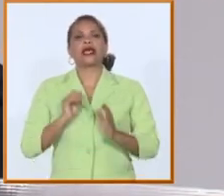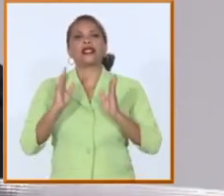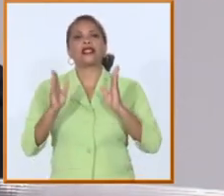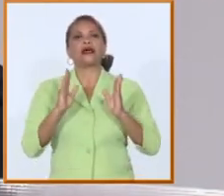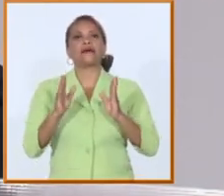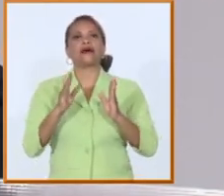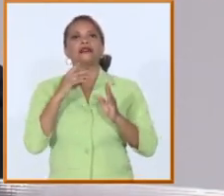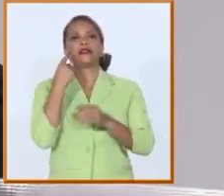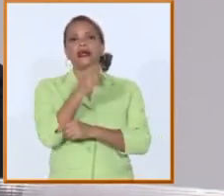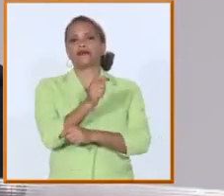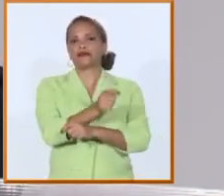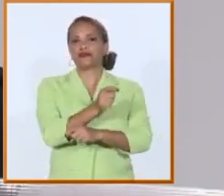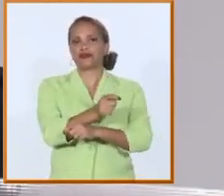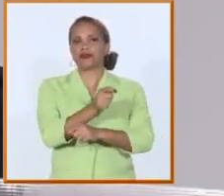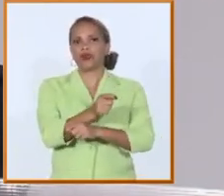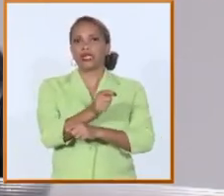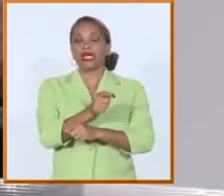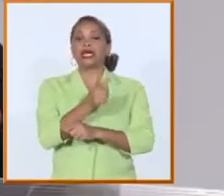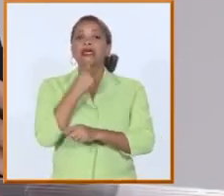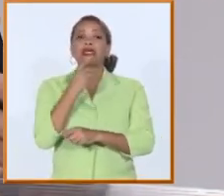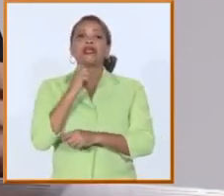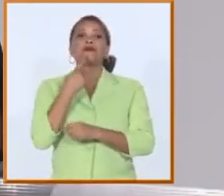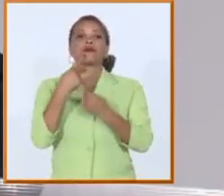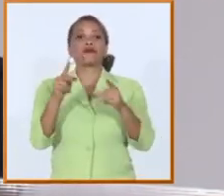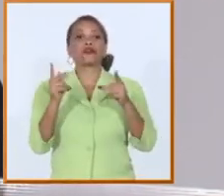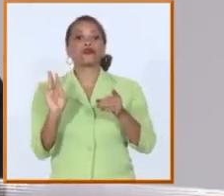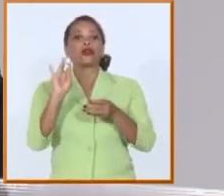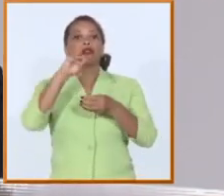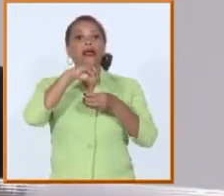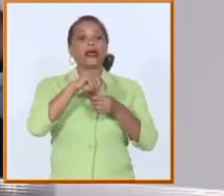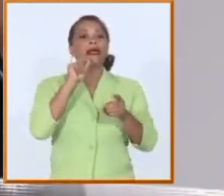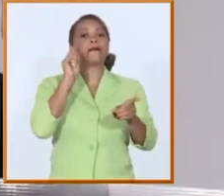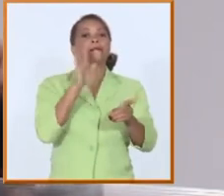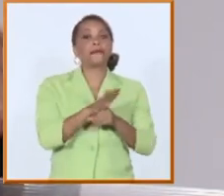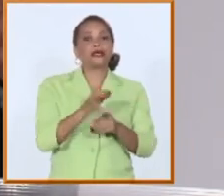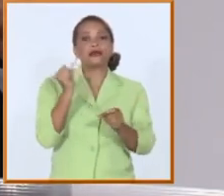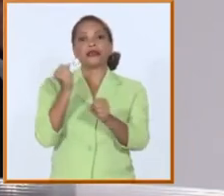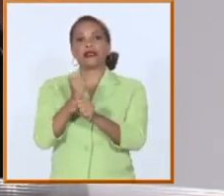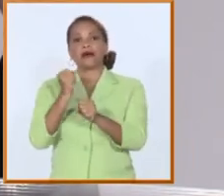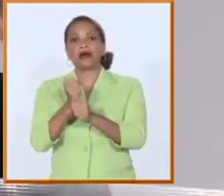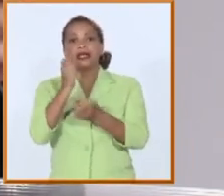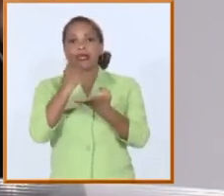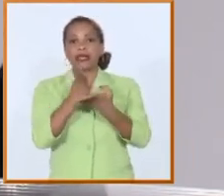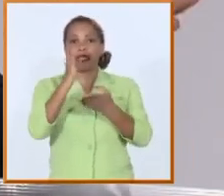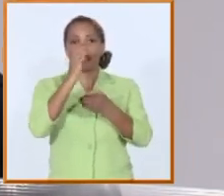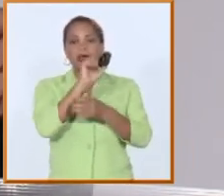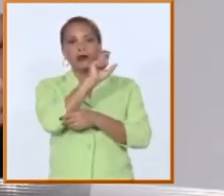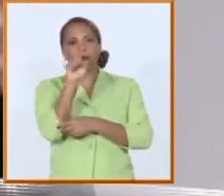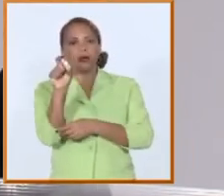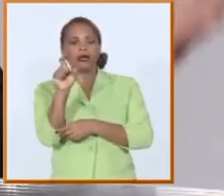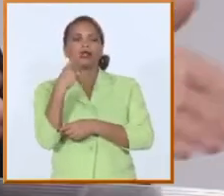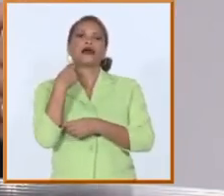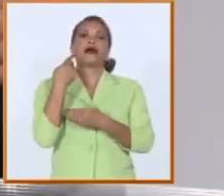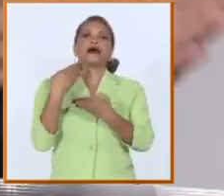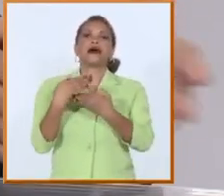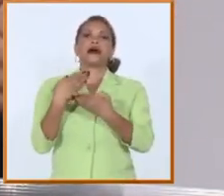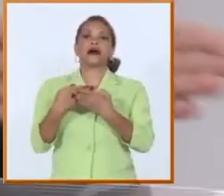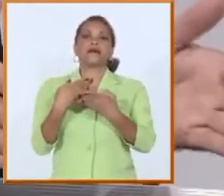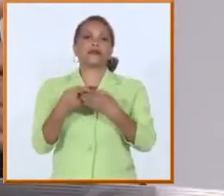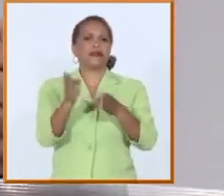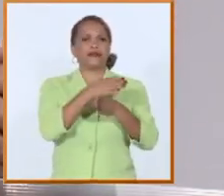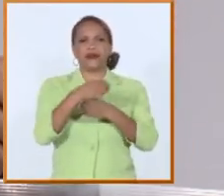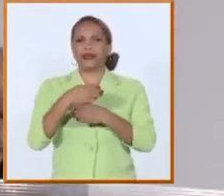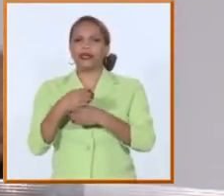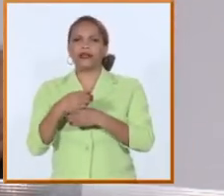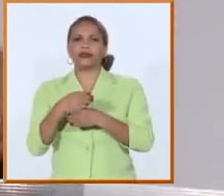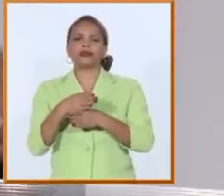en que el futuro profesional se vincula directamente a instituciones a empresas a instituciones diversas empresas